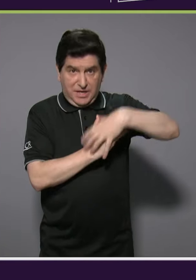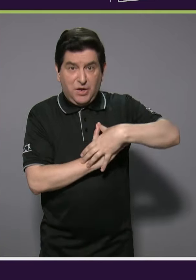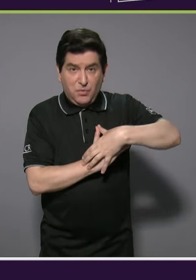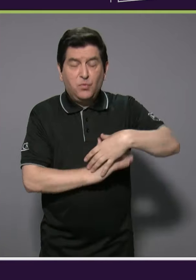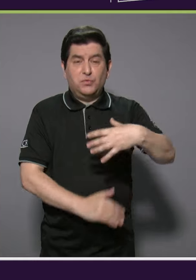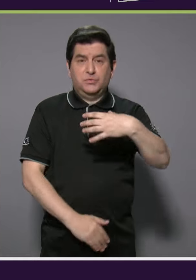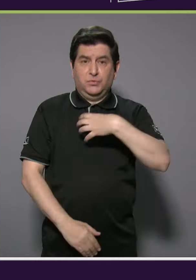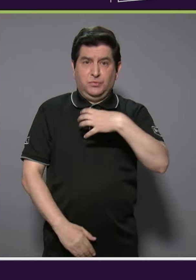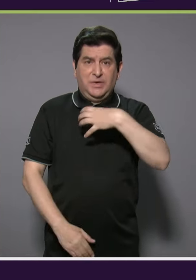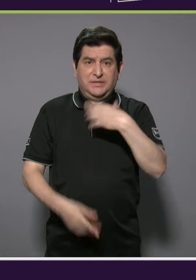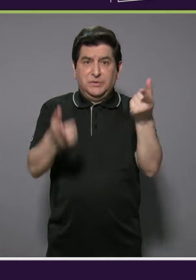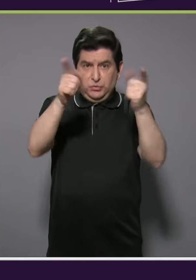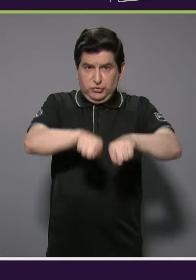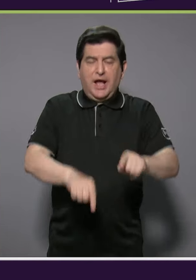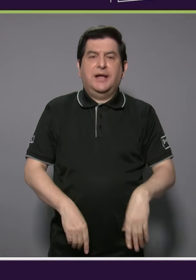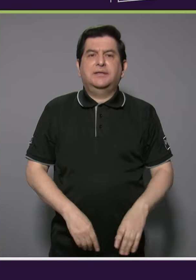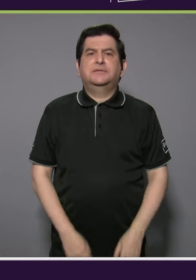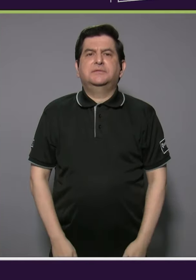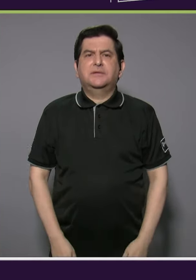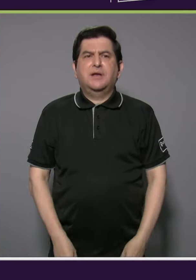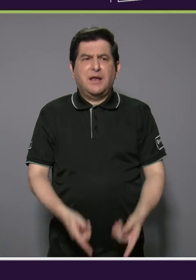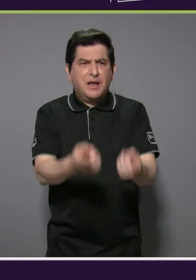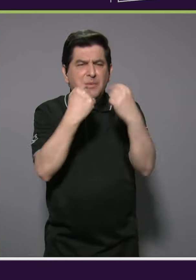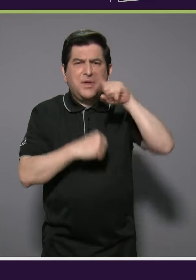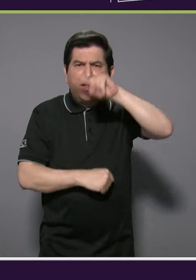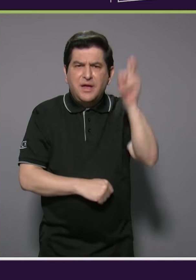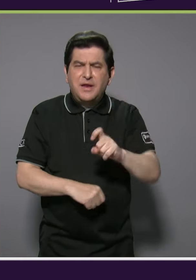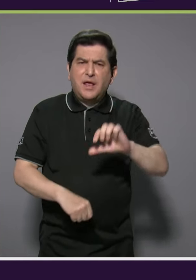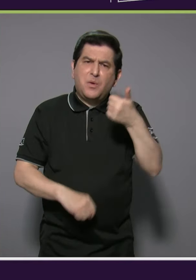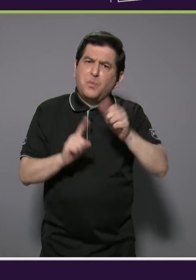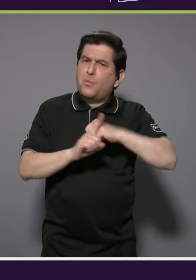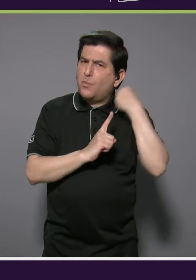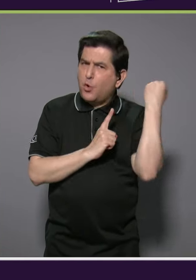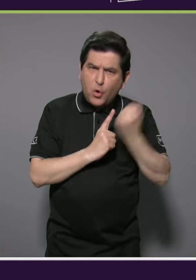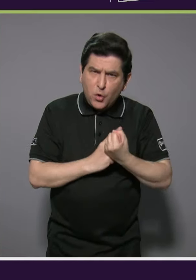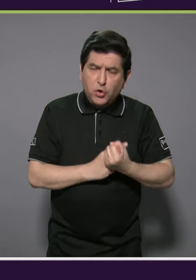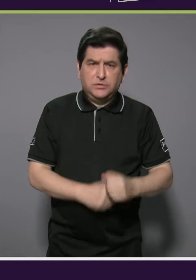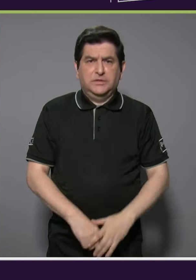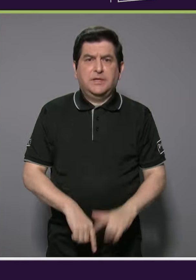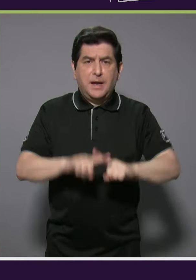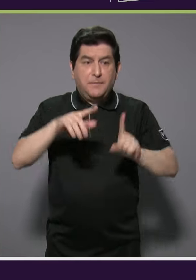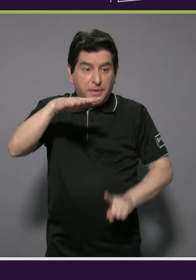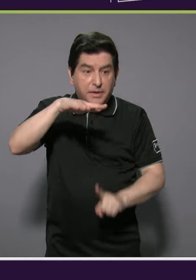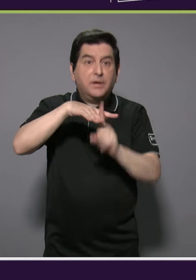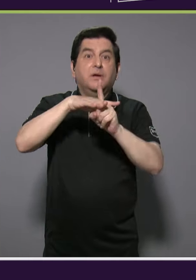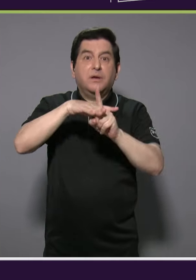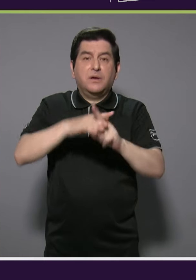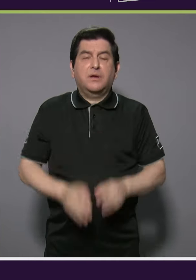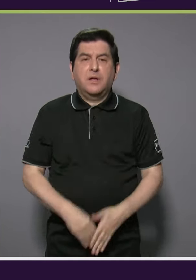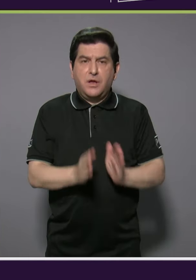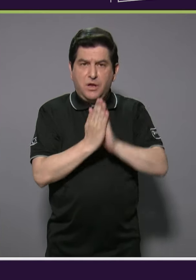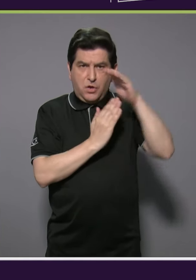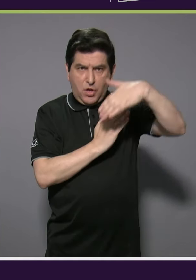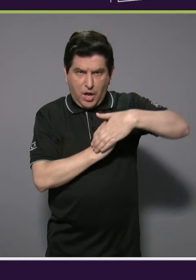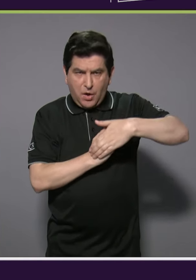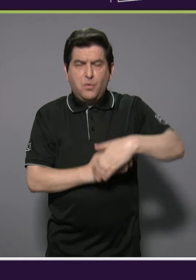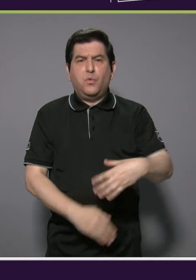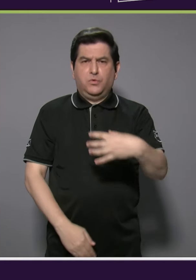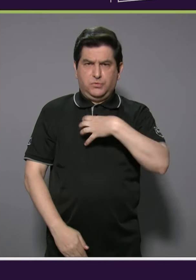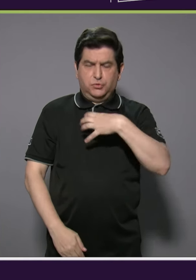patrimonialmente. Y muchas veces vienen a consultar por otra situación y se descubre que también hay abuso patrimonial.